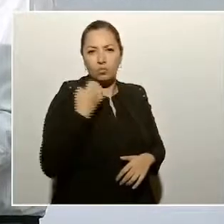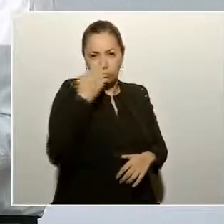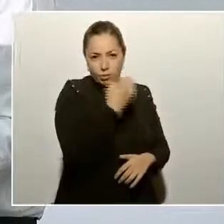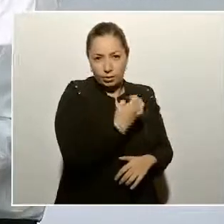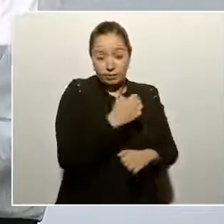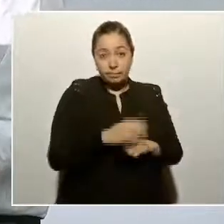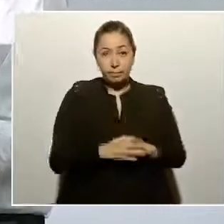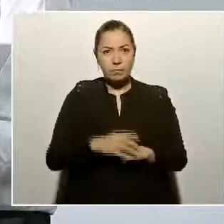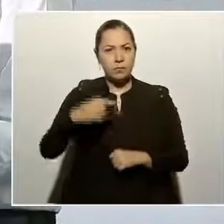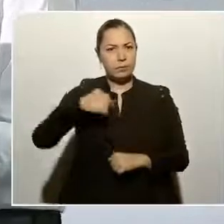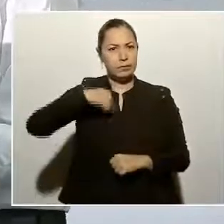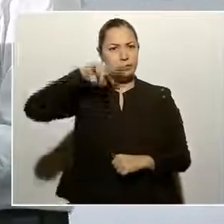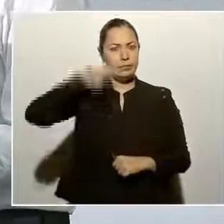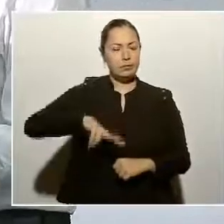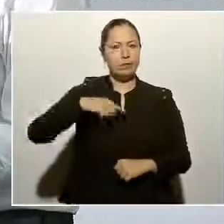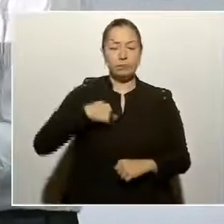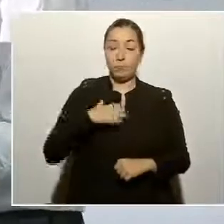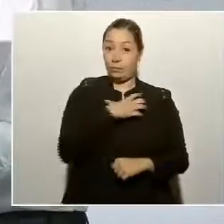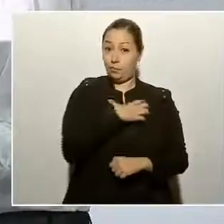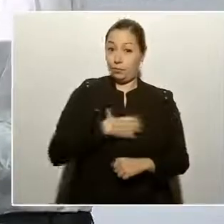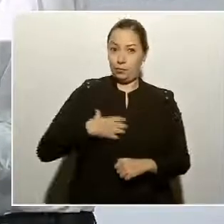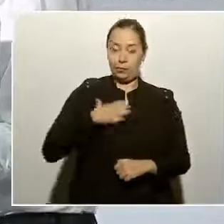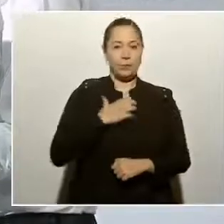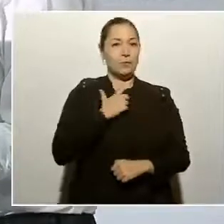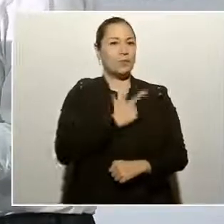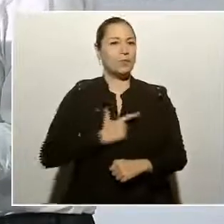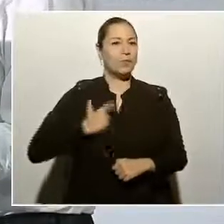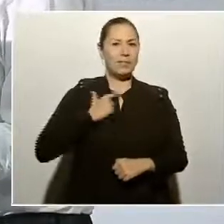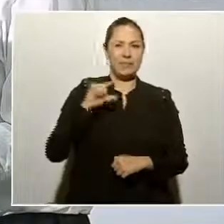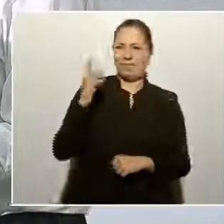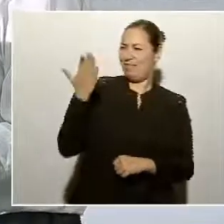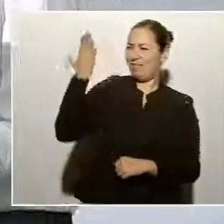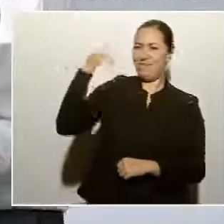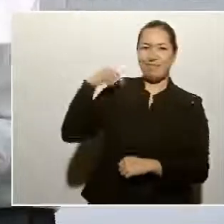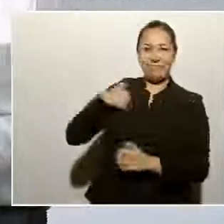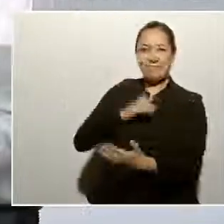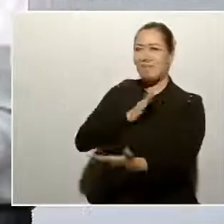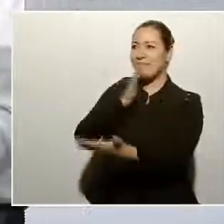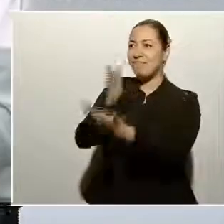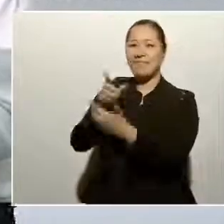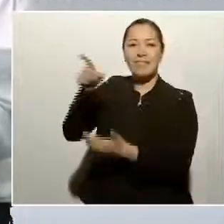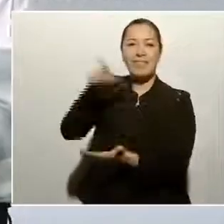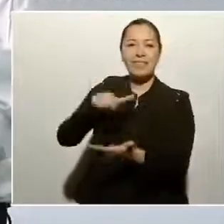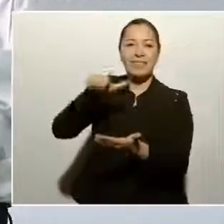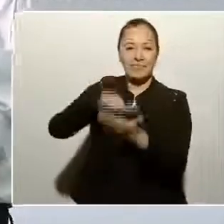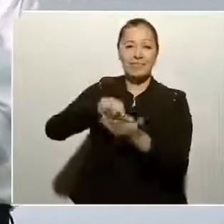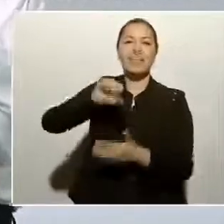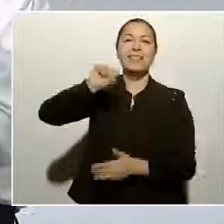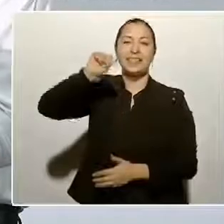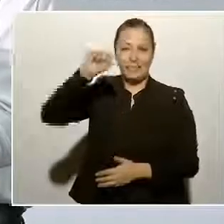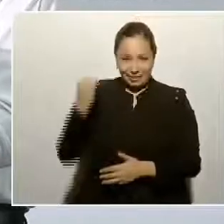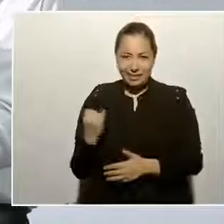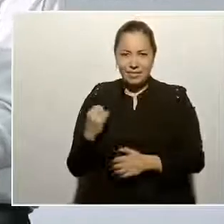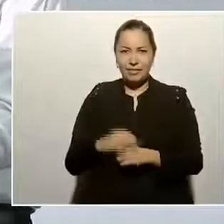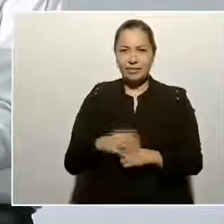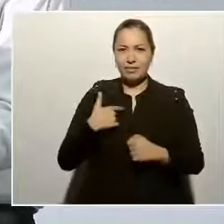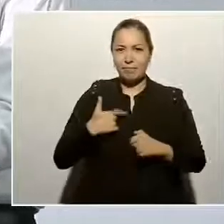y Veo mucho gusto la vez pasada, que fuimos a San Ignacio, nos pararon en el camino,